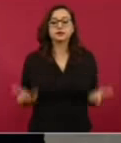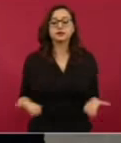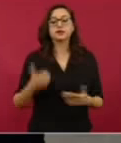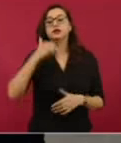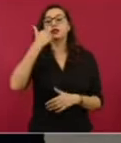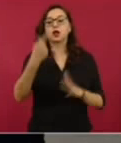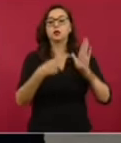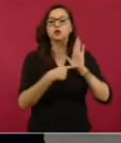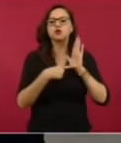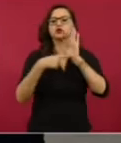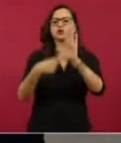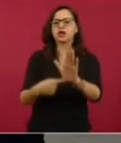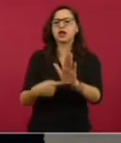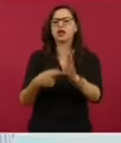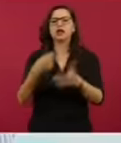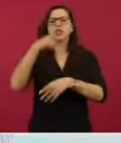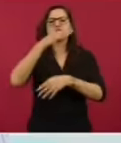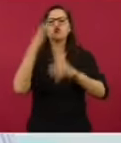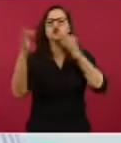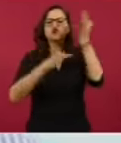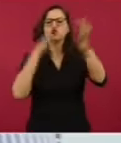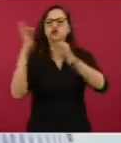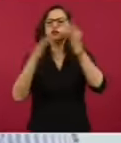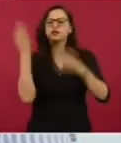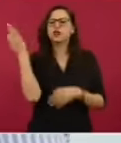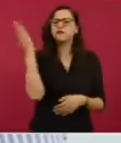montaje. Vamos a mostrarles.